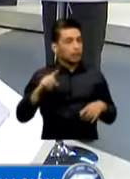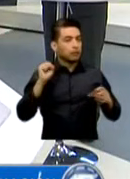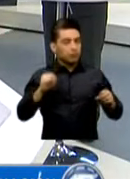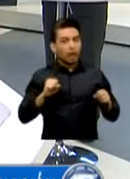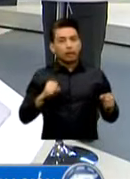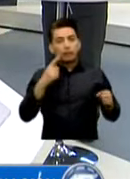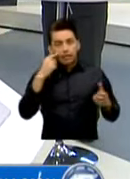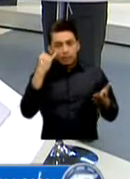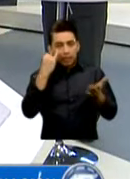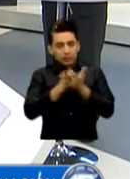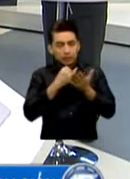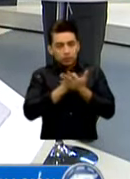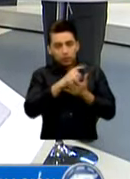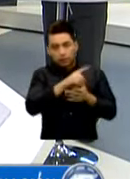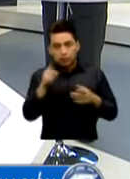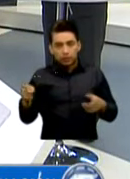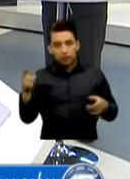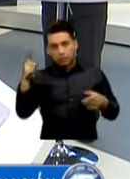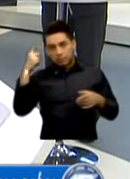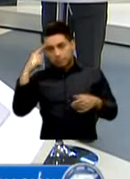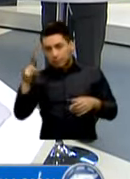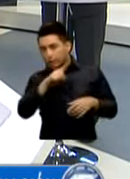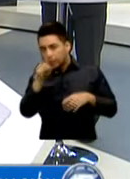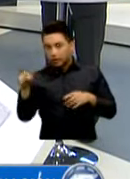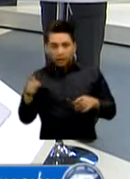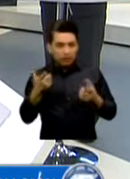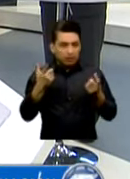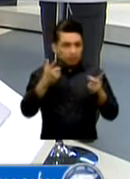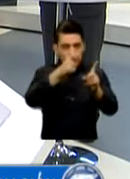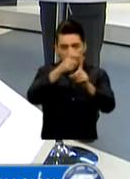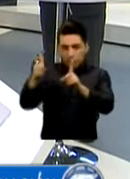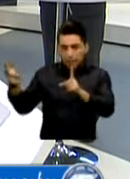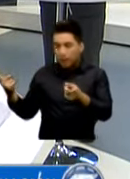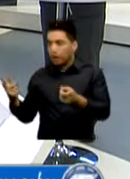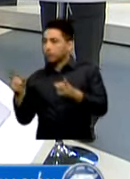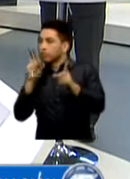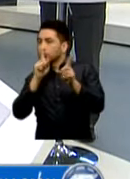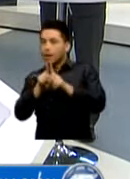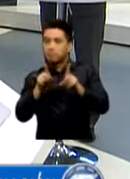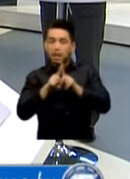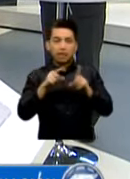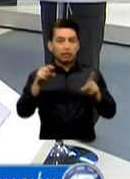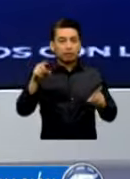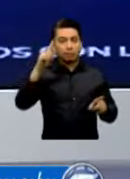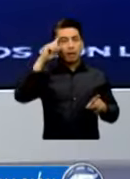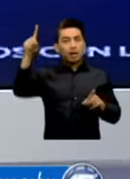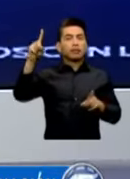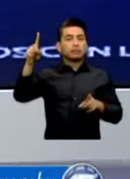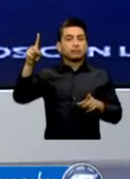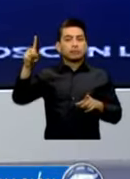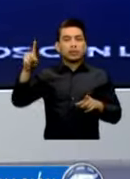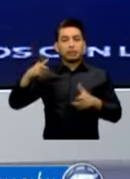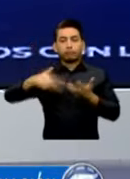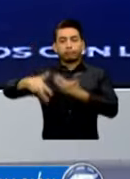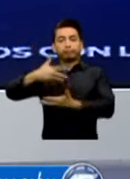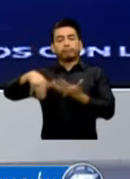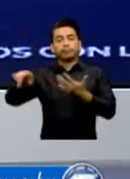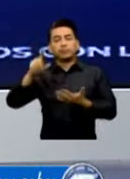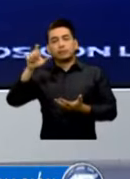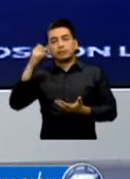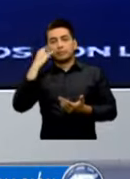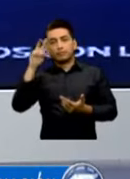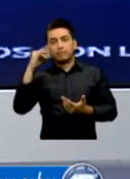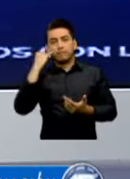Criminal E inteligencia Civil Existen las Dependencias Y esas son Las que Orientan El trabajo